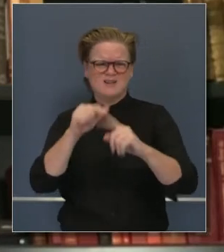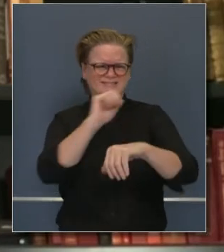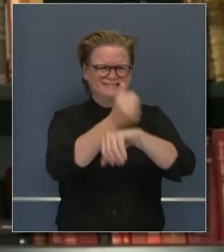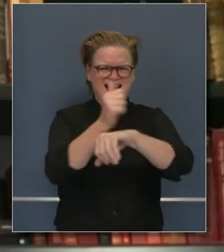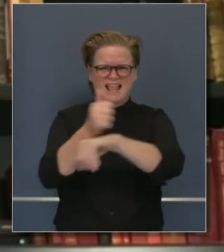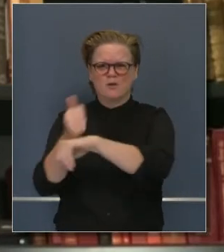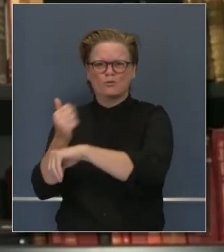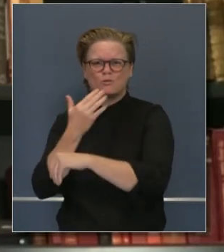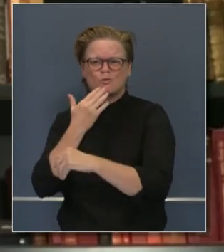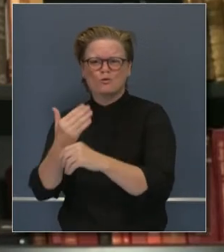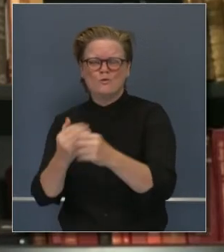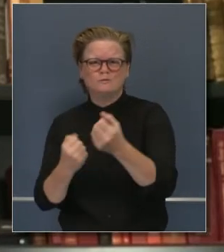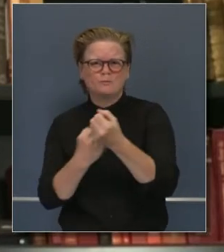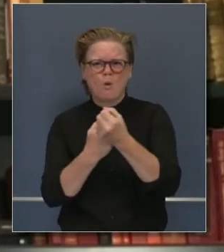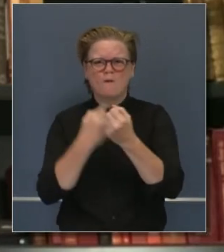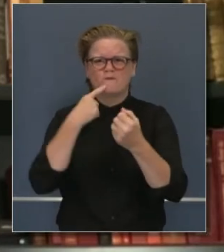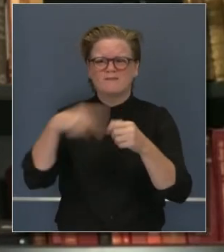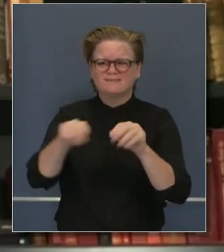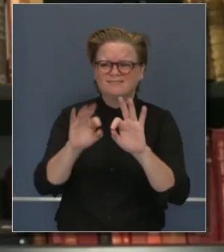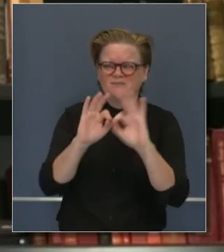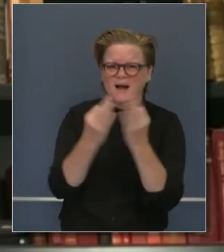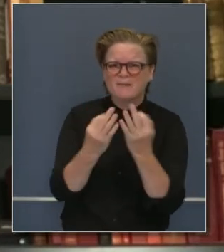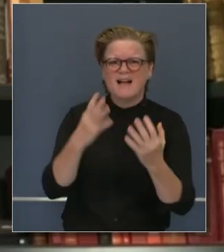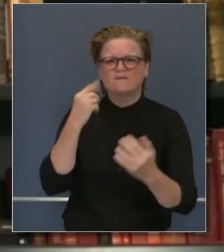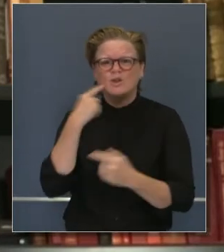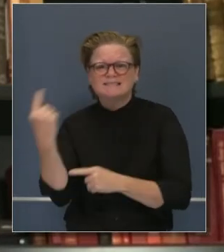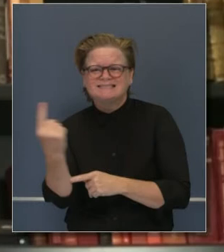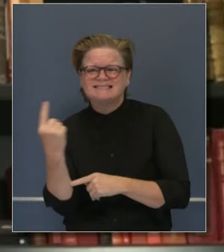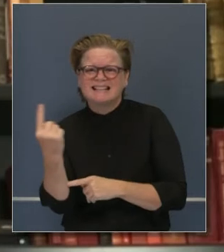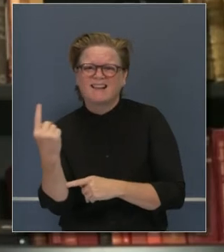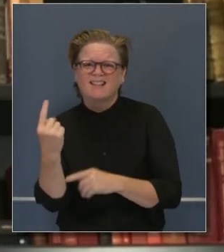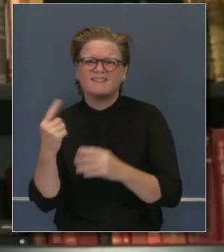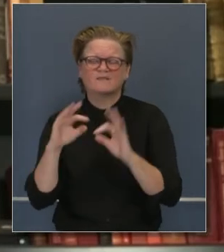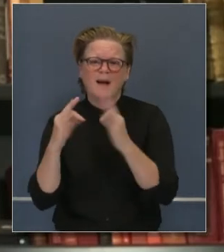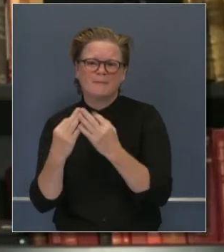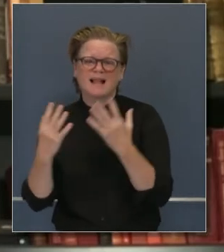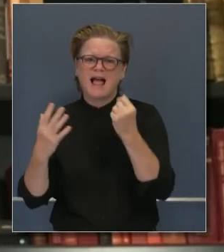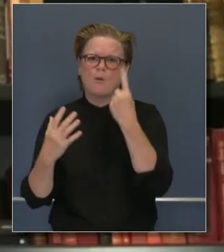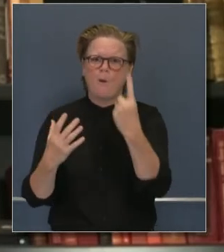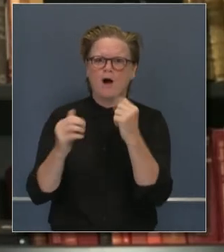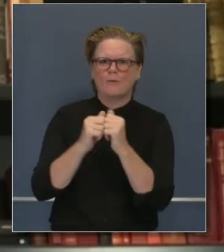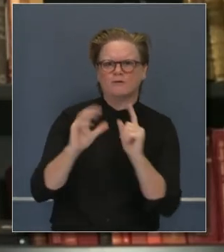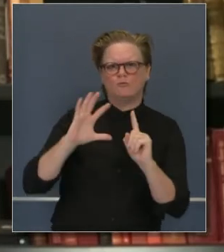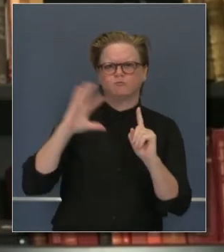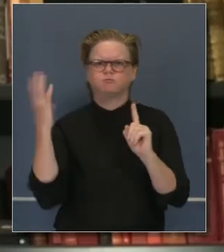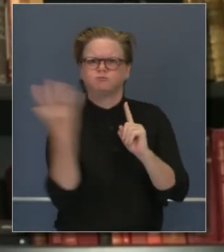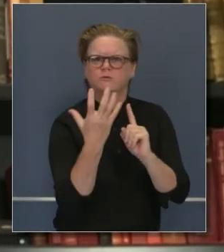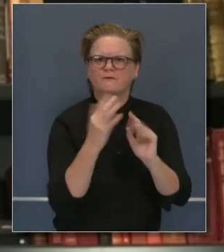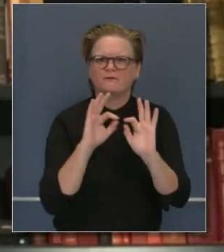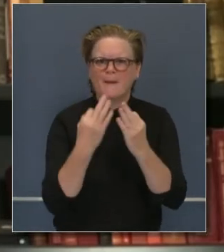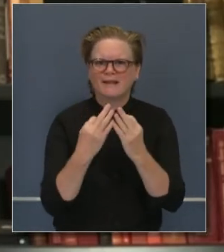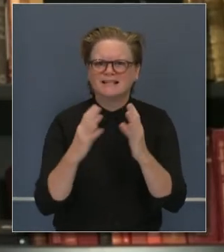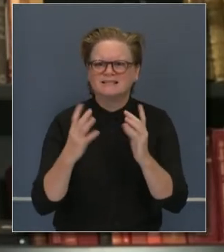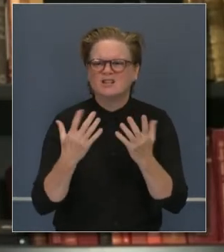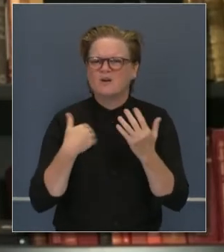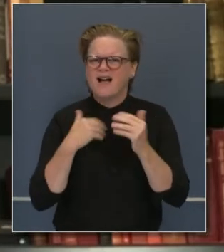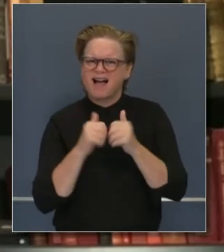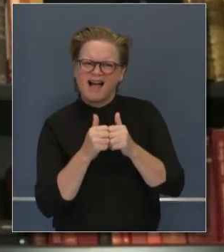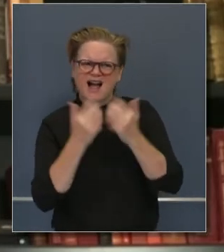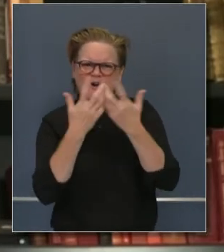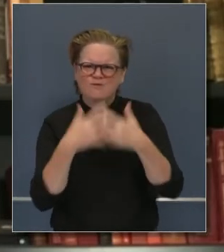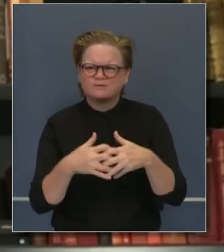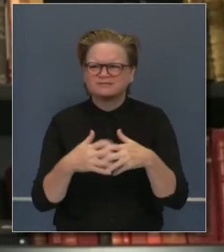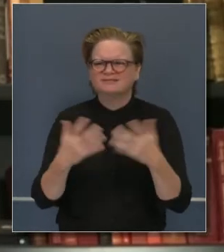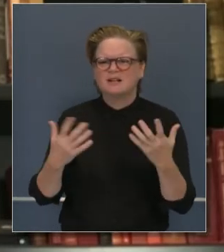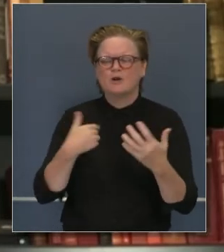orden ejecutiva, a través del liderazgo local. También la legislatura proporcionando